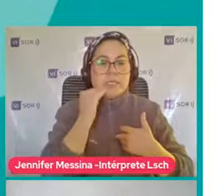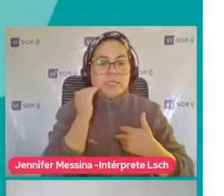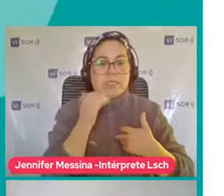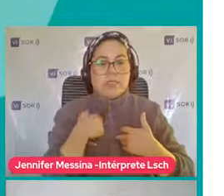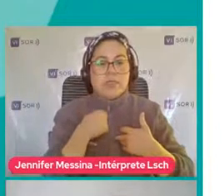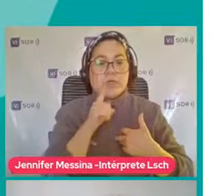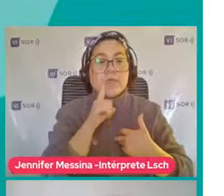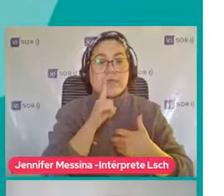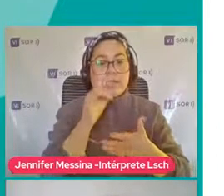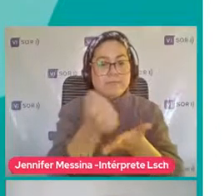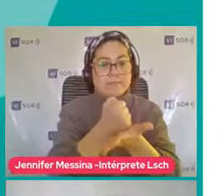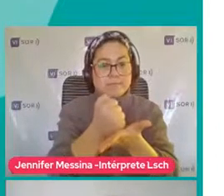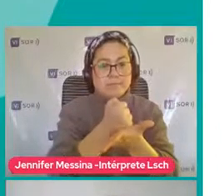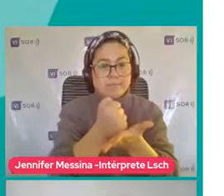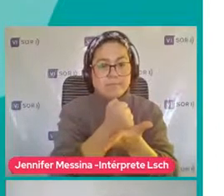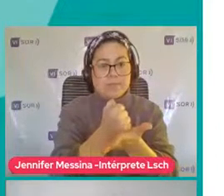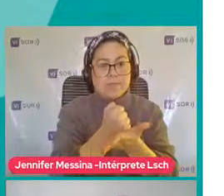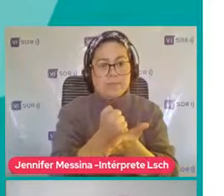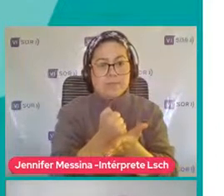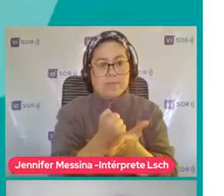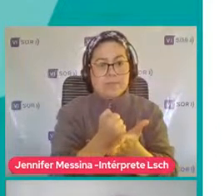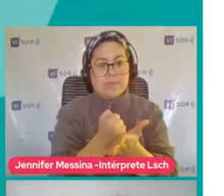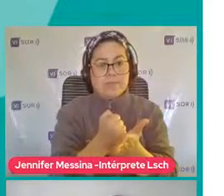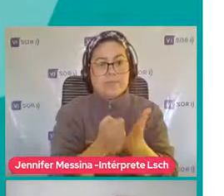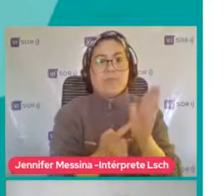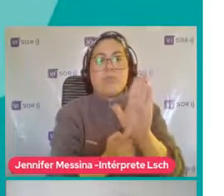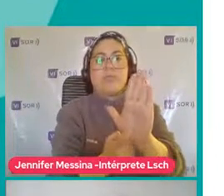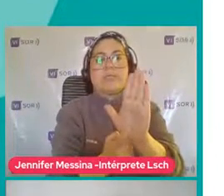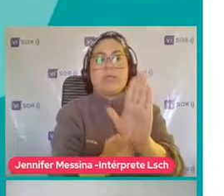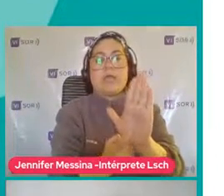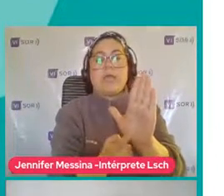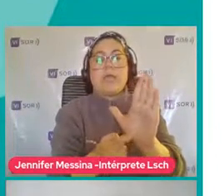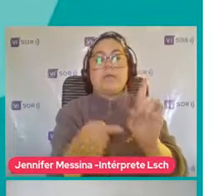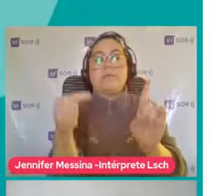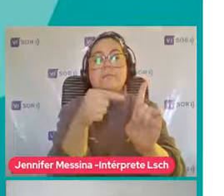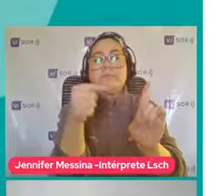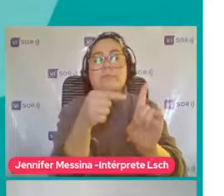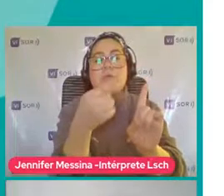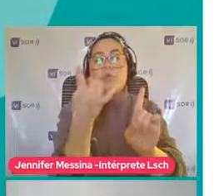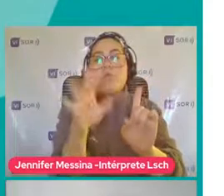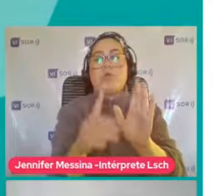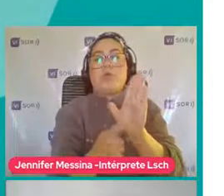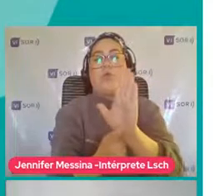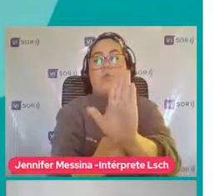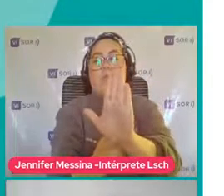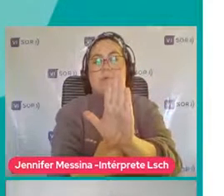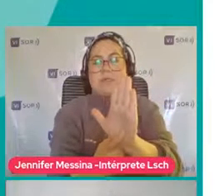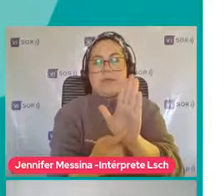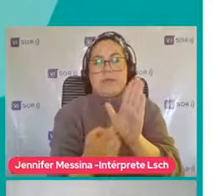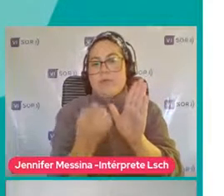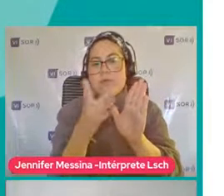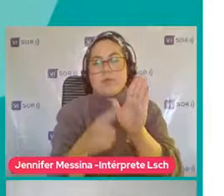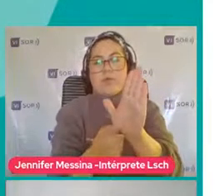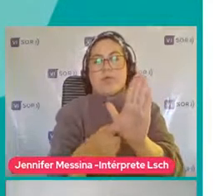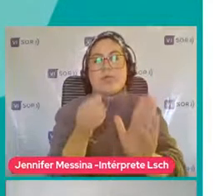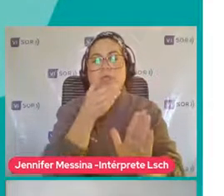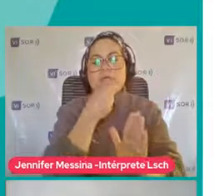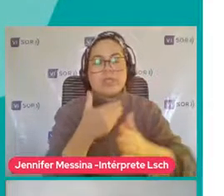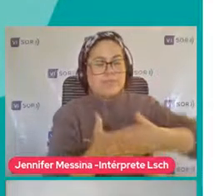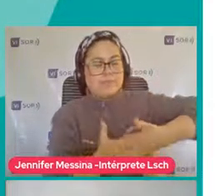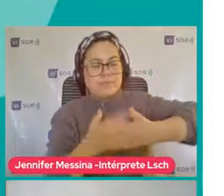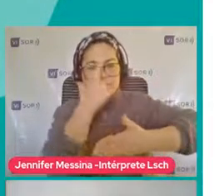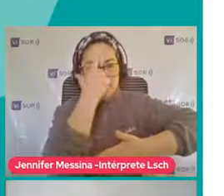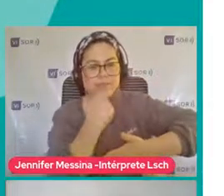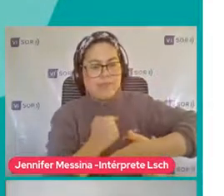Y me apuntan El pegamento Pero no es porque Lo quieren Sino porque Me lo quieren mostrar Mira que bonito O una muñeca Mira que linda La